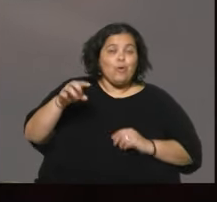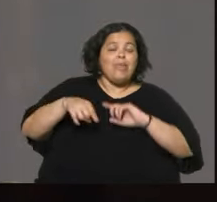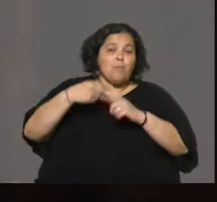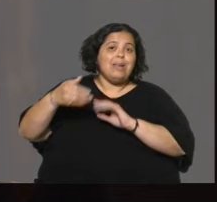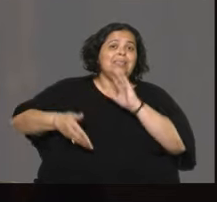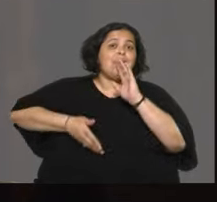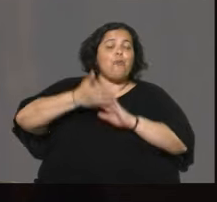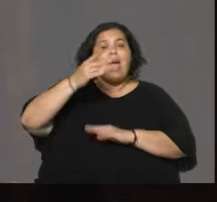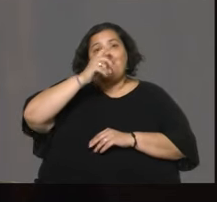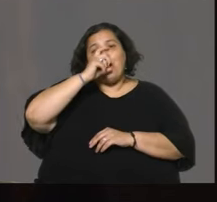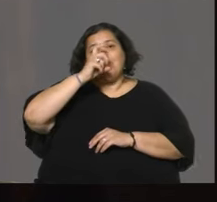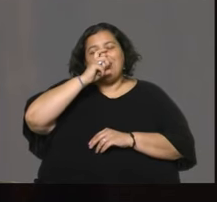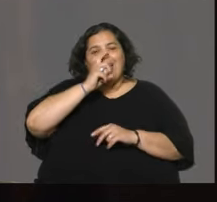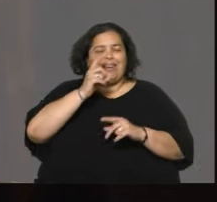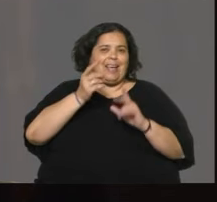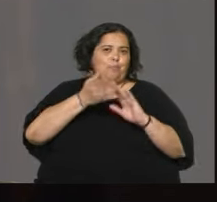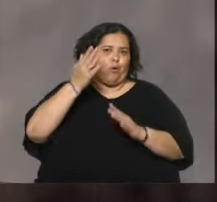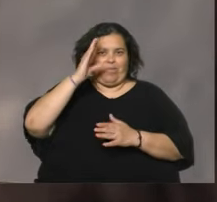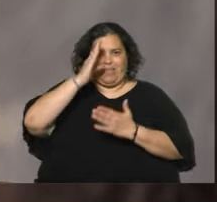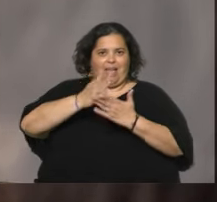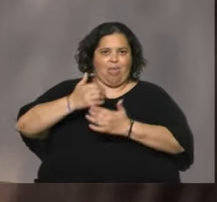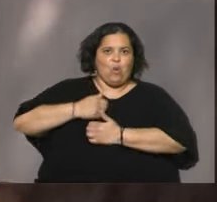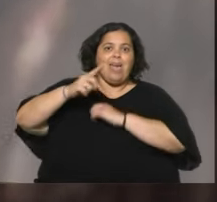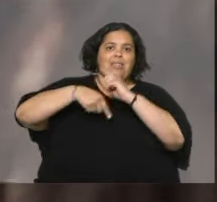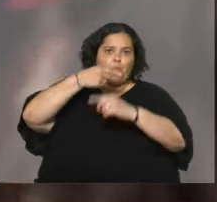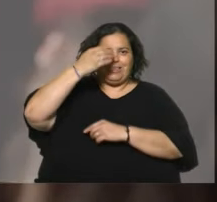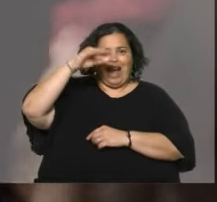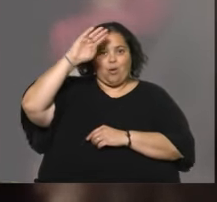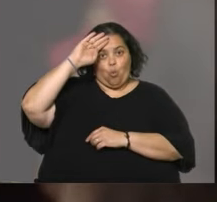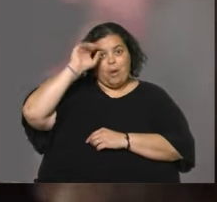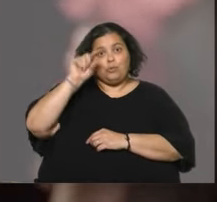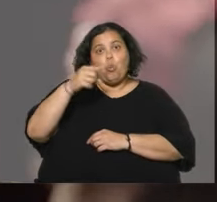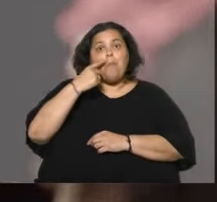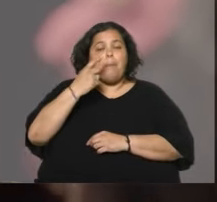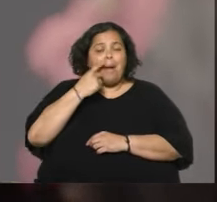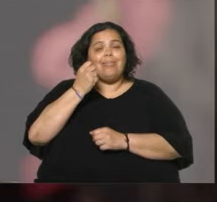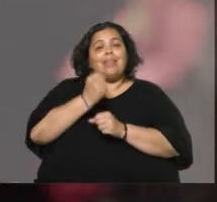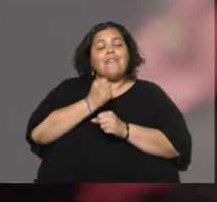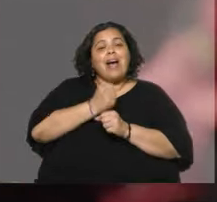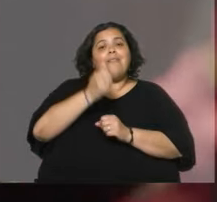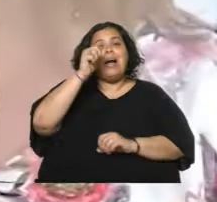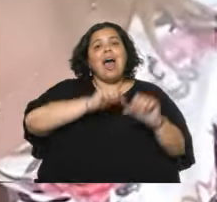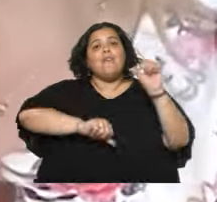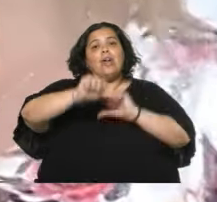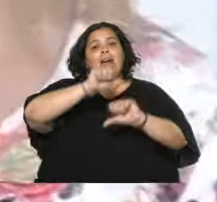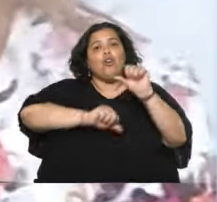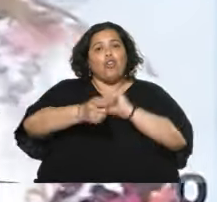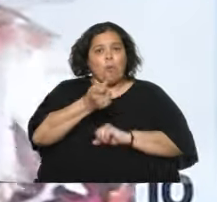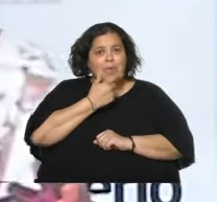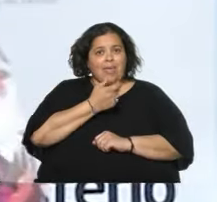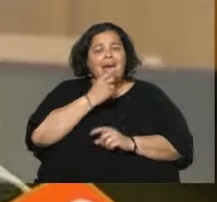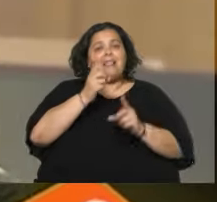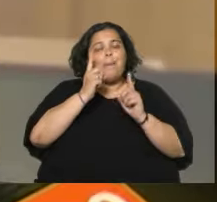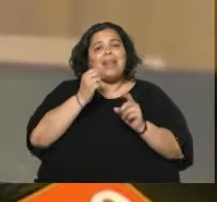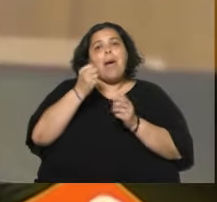exiliada a Buenos Aires y después a Cuba. Su padre, Hugo, trabajaba en un laboratorio de medicamentos y era militante de